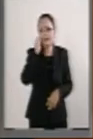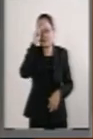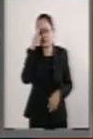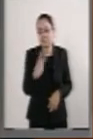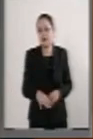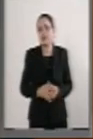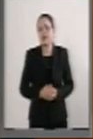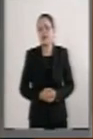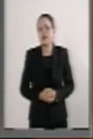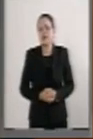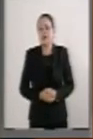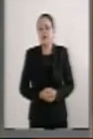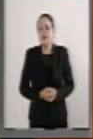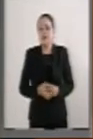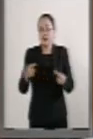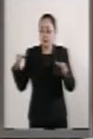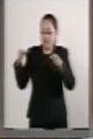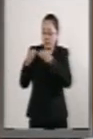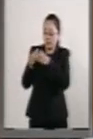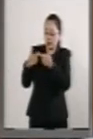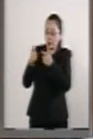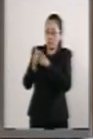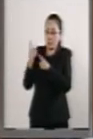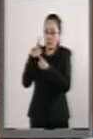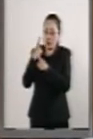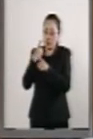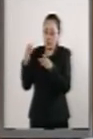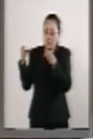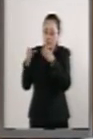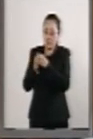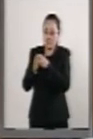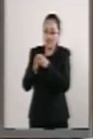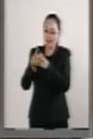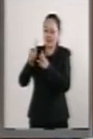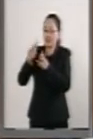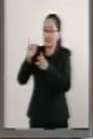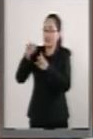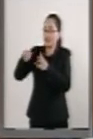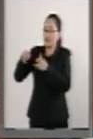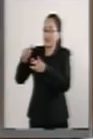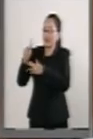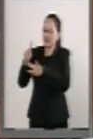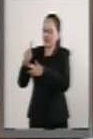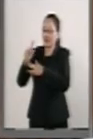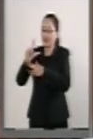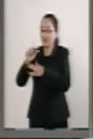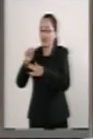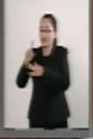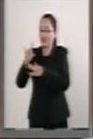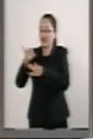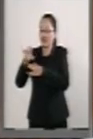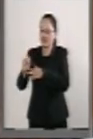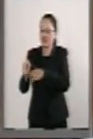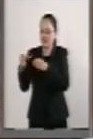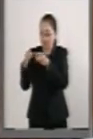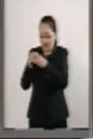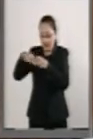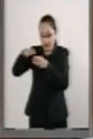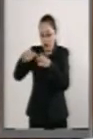parte de una banda peligrosa que se llama la Spring Lady, que quiero mucho. Y ahora se van a quedar